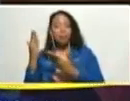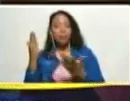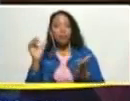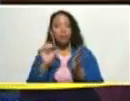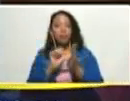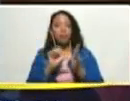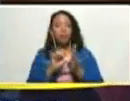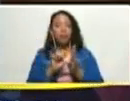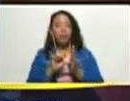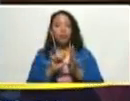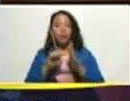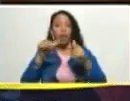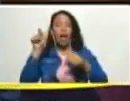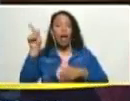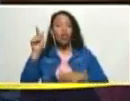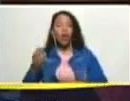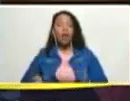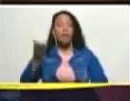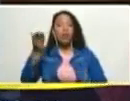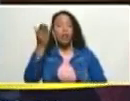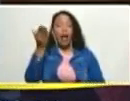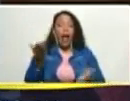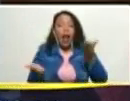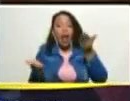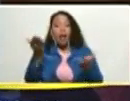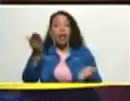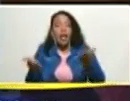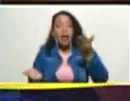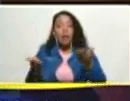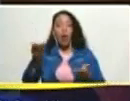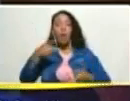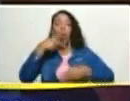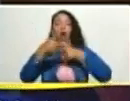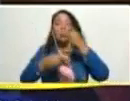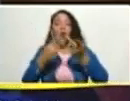es tan importante la estabilidad política la paz social